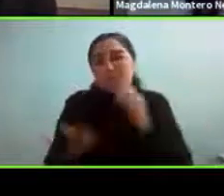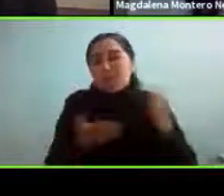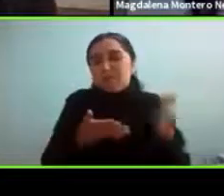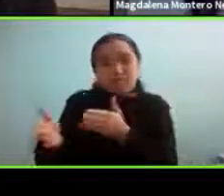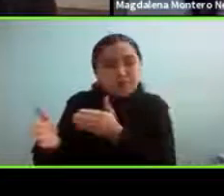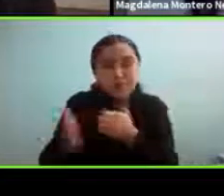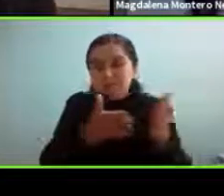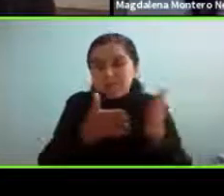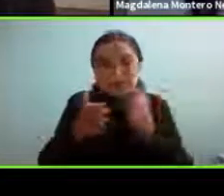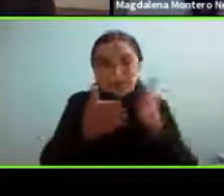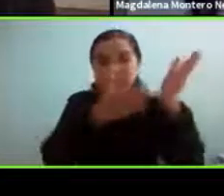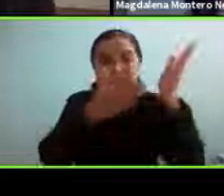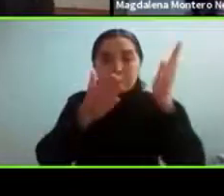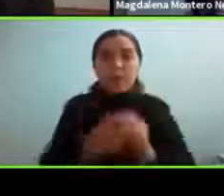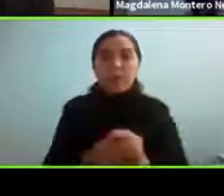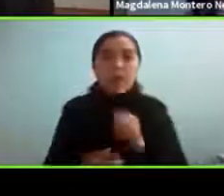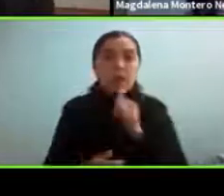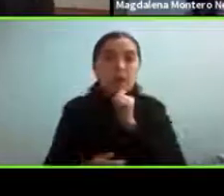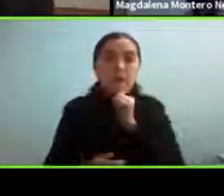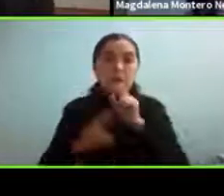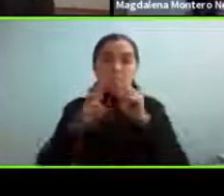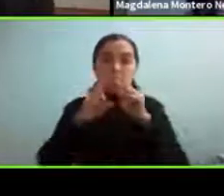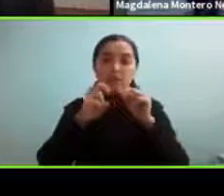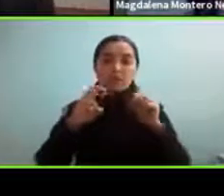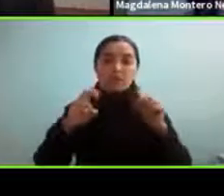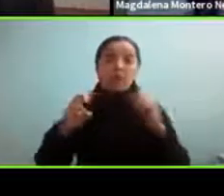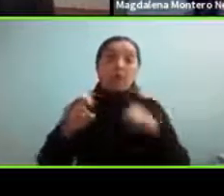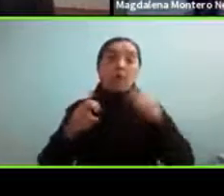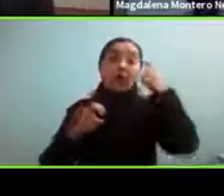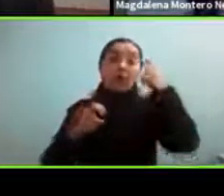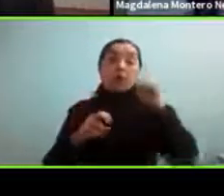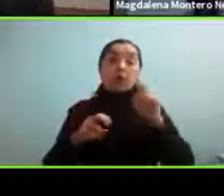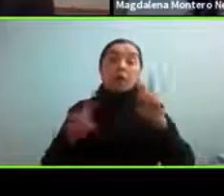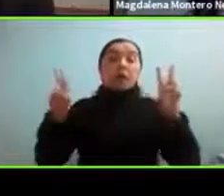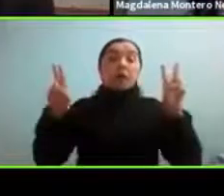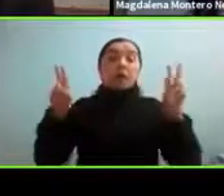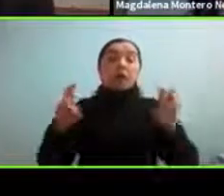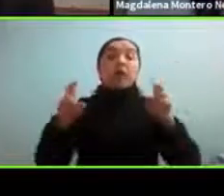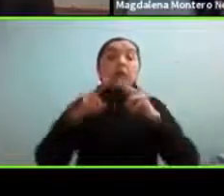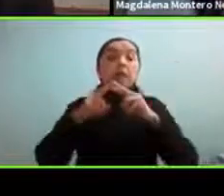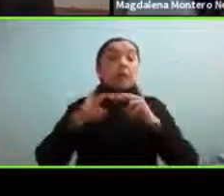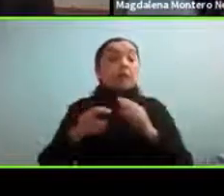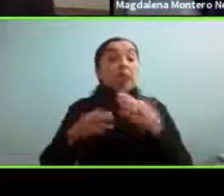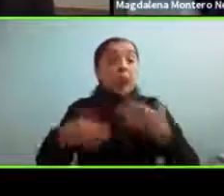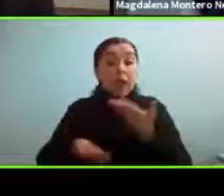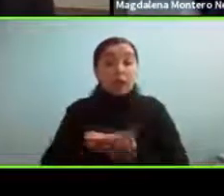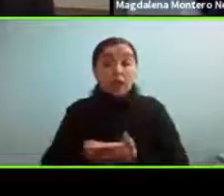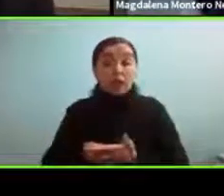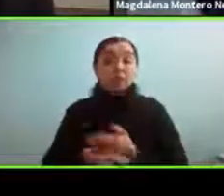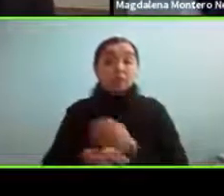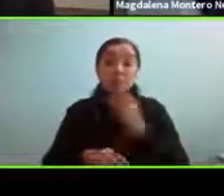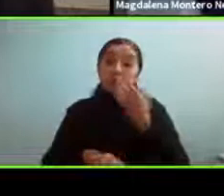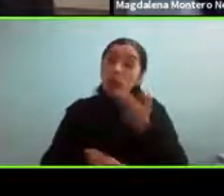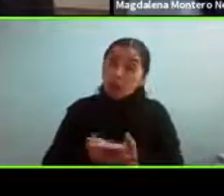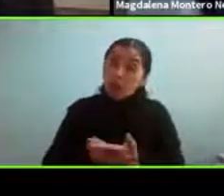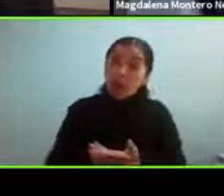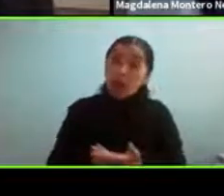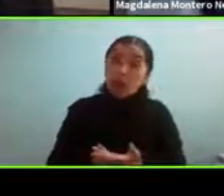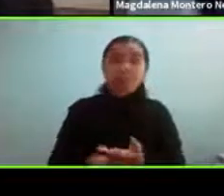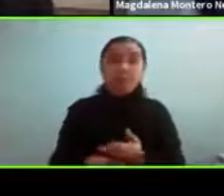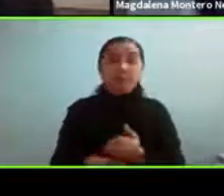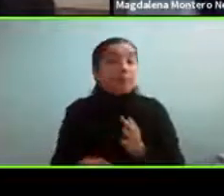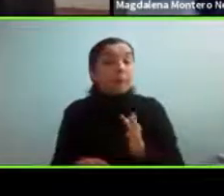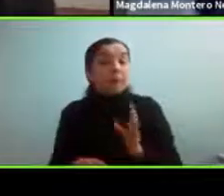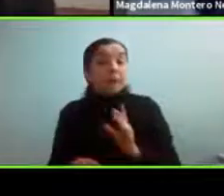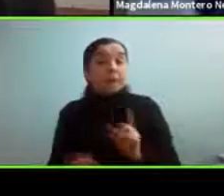recorrer pero el tema por lo menos en investigación está puesto y en reportes también digamos no está por ahí en